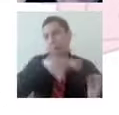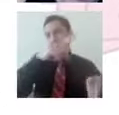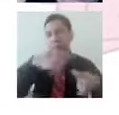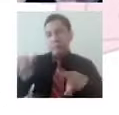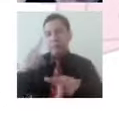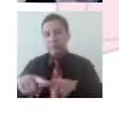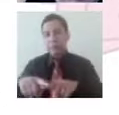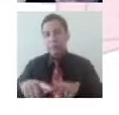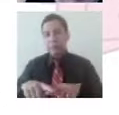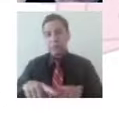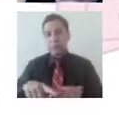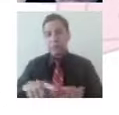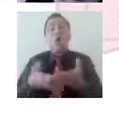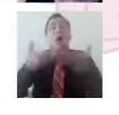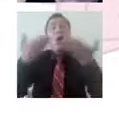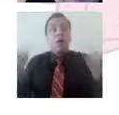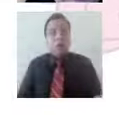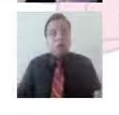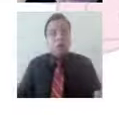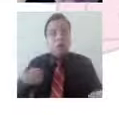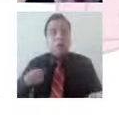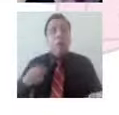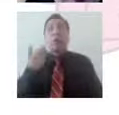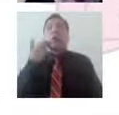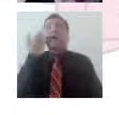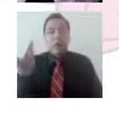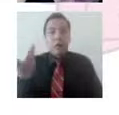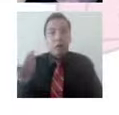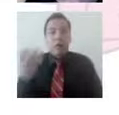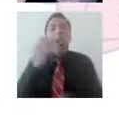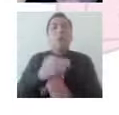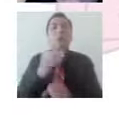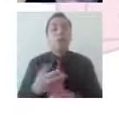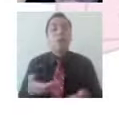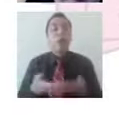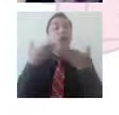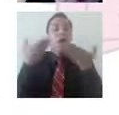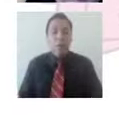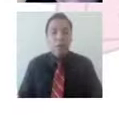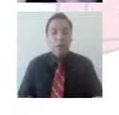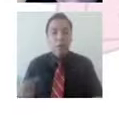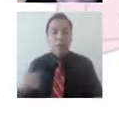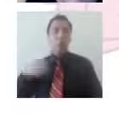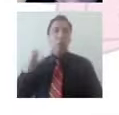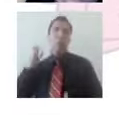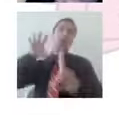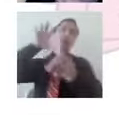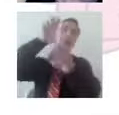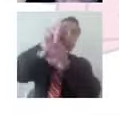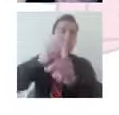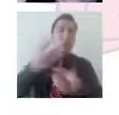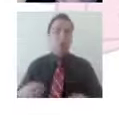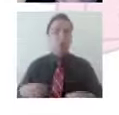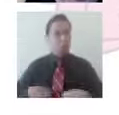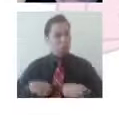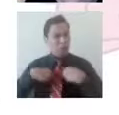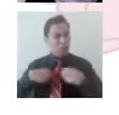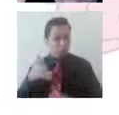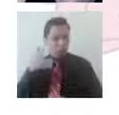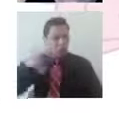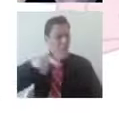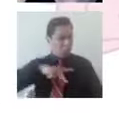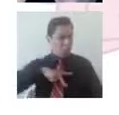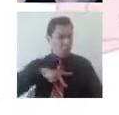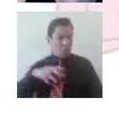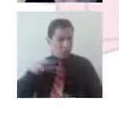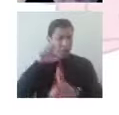decir, bueno, ¿y ahora qué quiero aquí y ahora? ¿Qué es lo que puedo alcanzar? ¿Cuál es esa vida que quiero construir? Y entonces